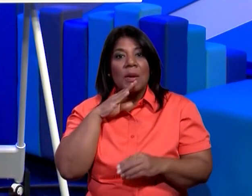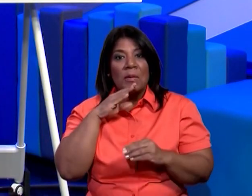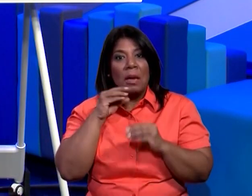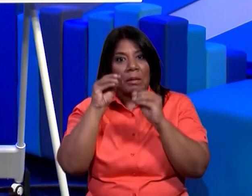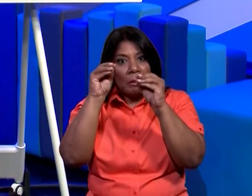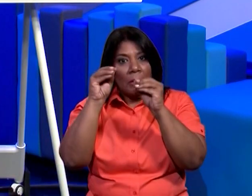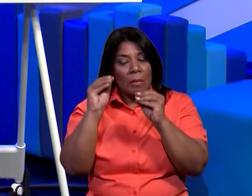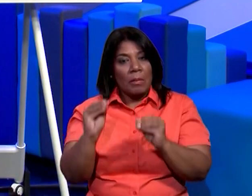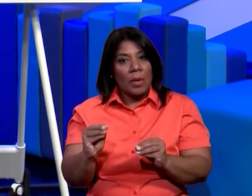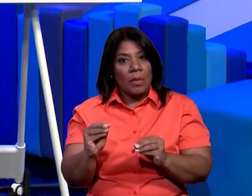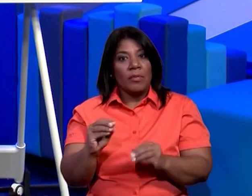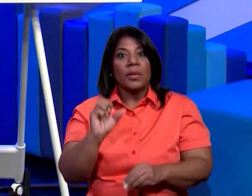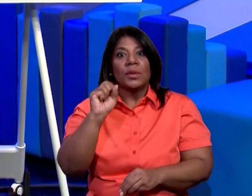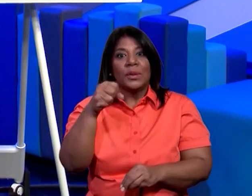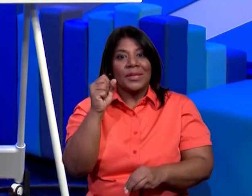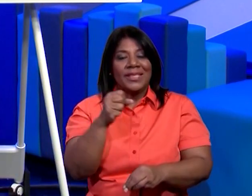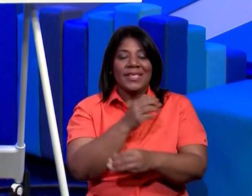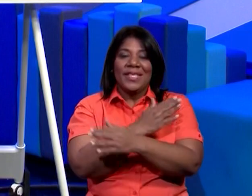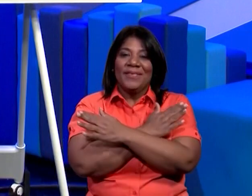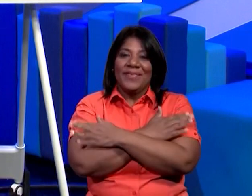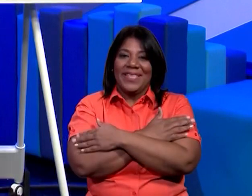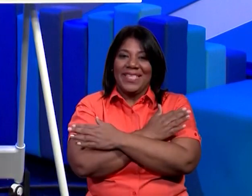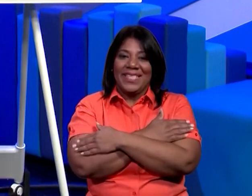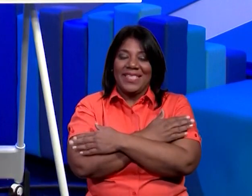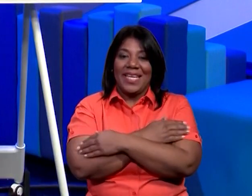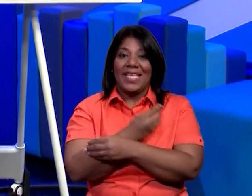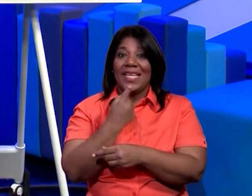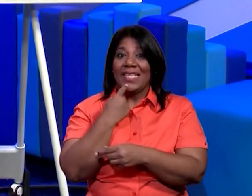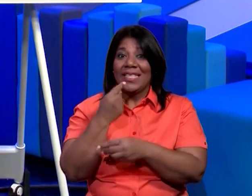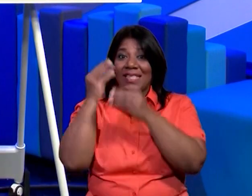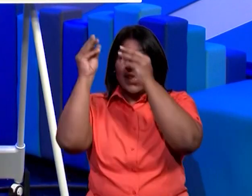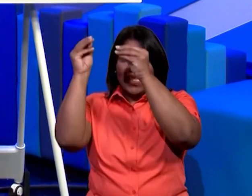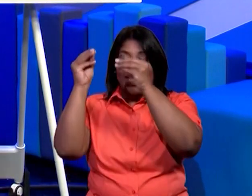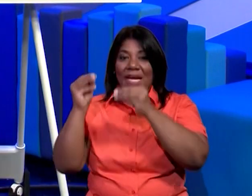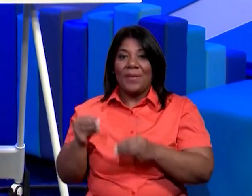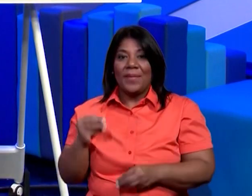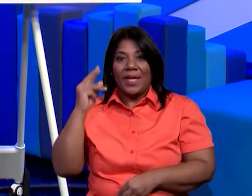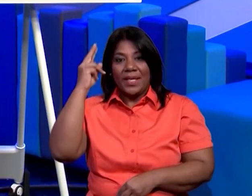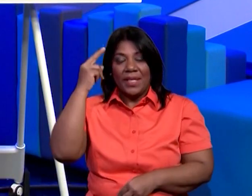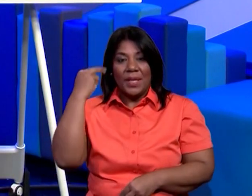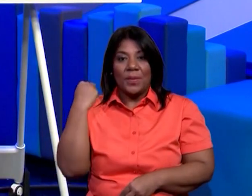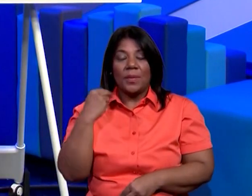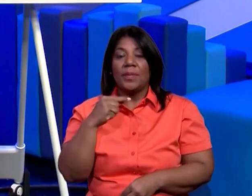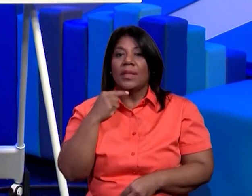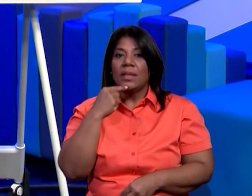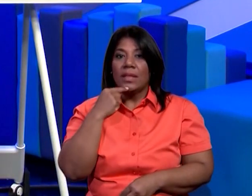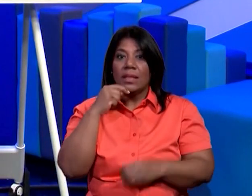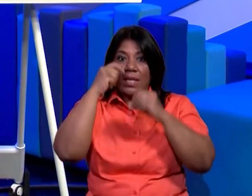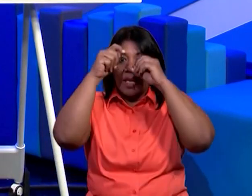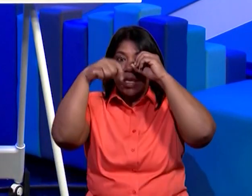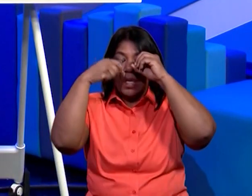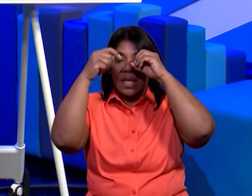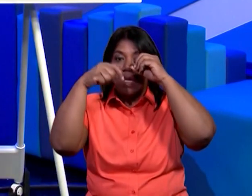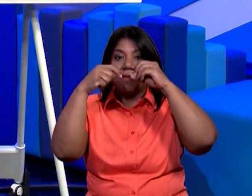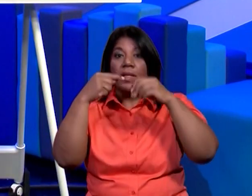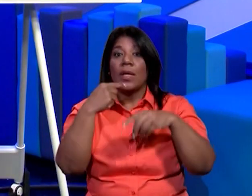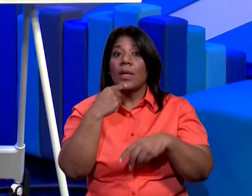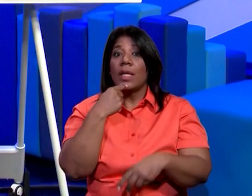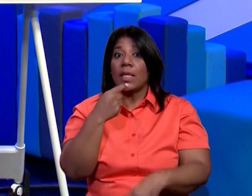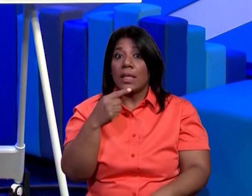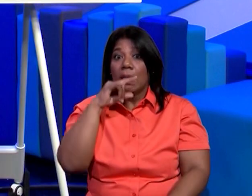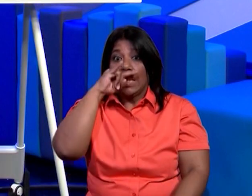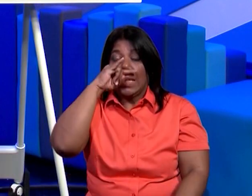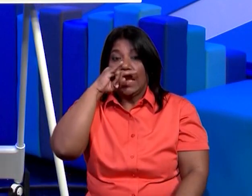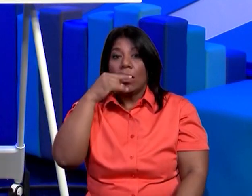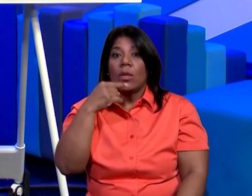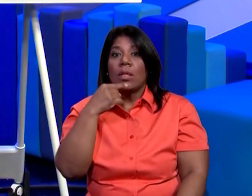de ciencia te felicito iván muy bien quiero rescatar algunos conceptos que mencionó iván y son las neuronas mis